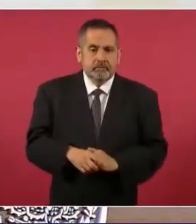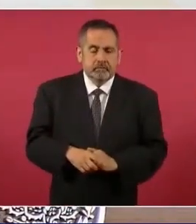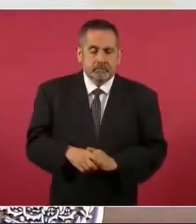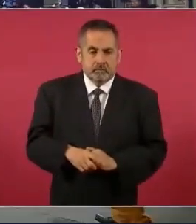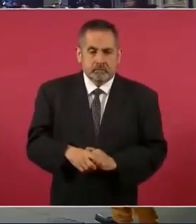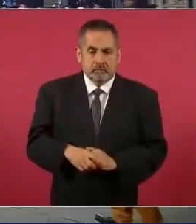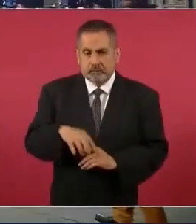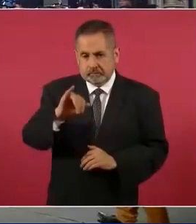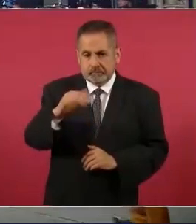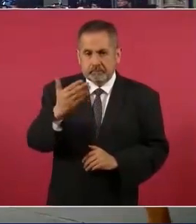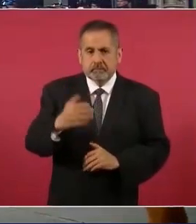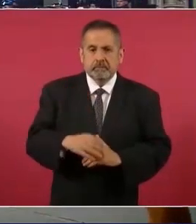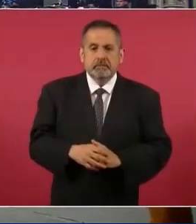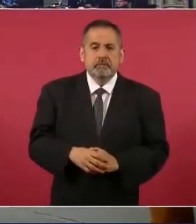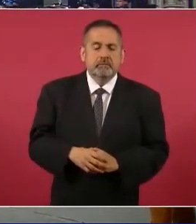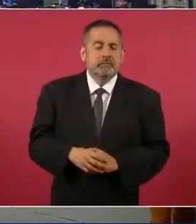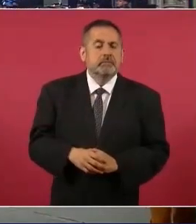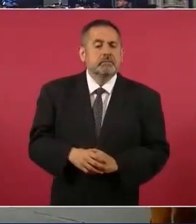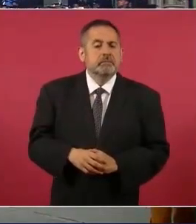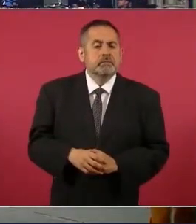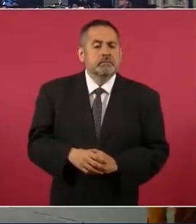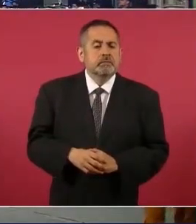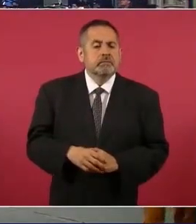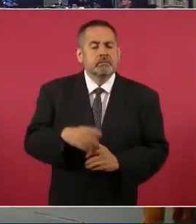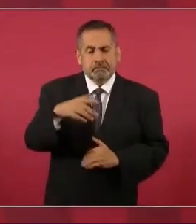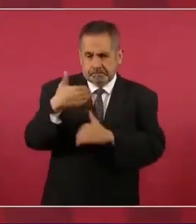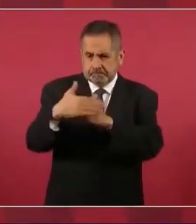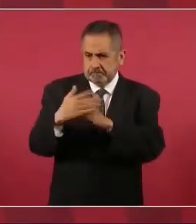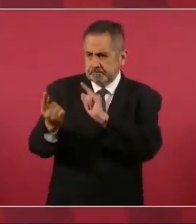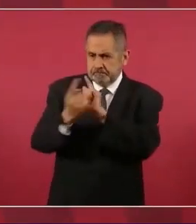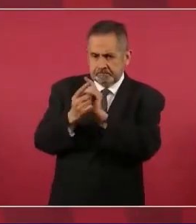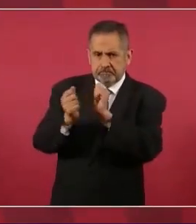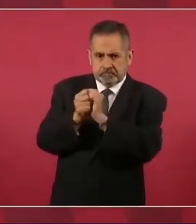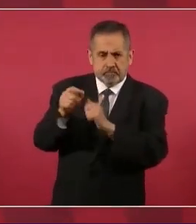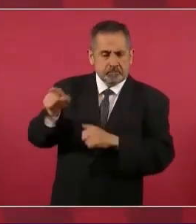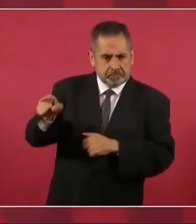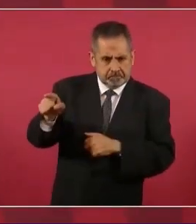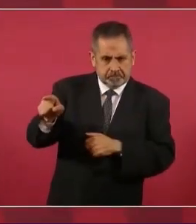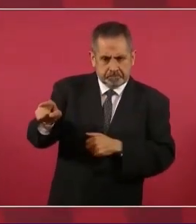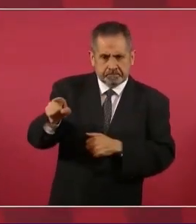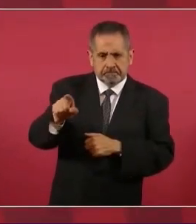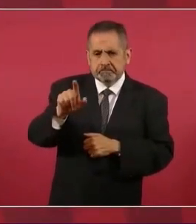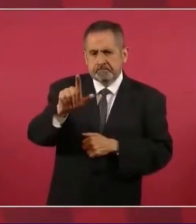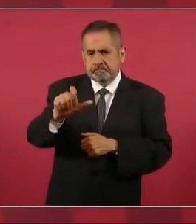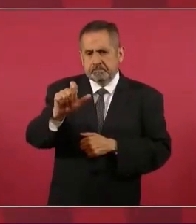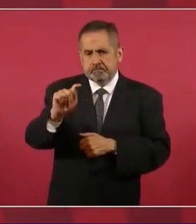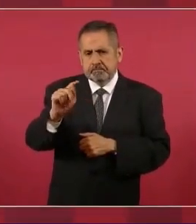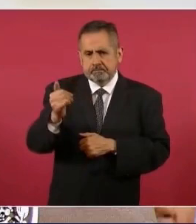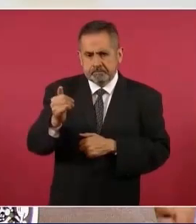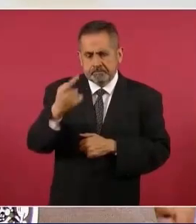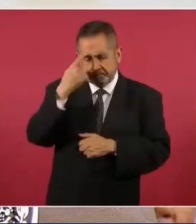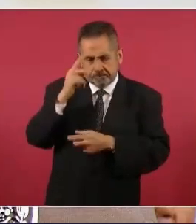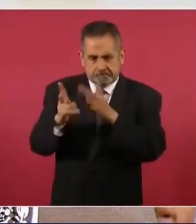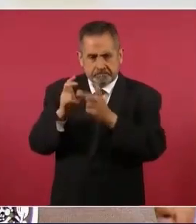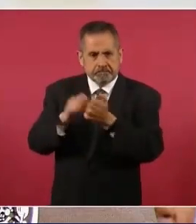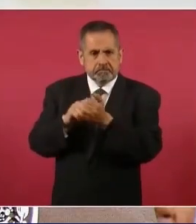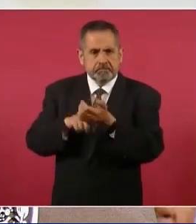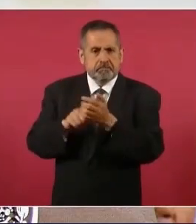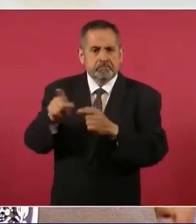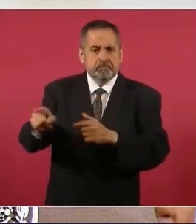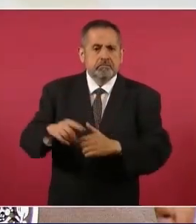Sí, y conseguimos la entrevista con Leti, para que platiquen.